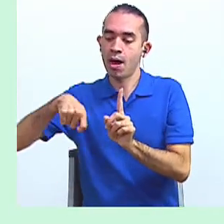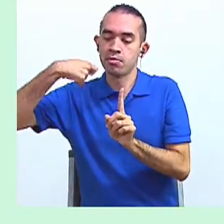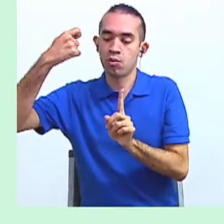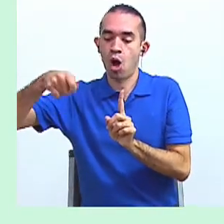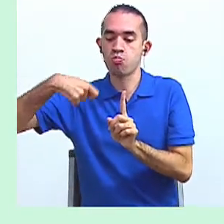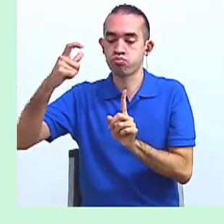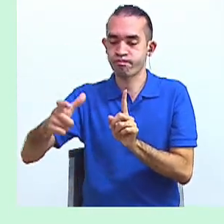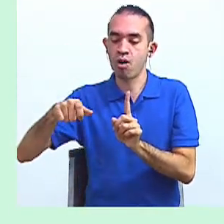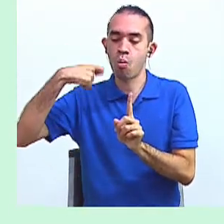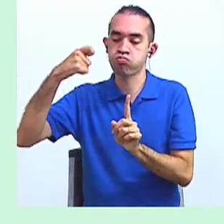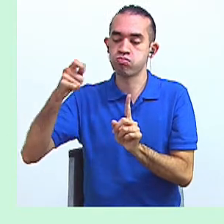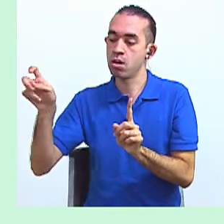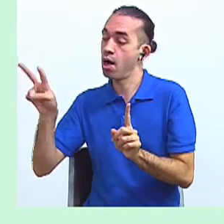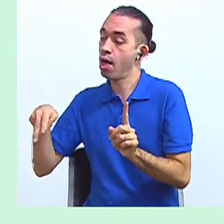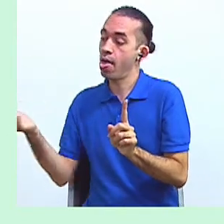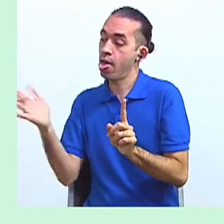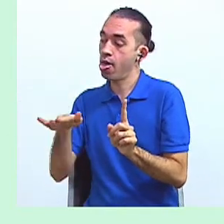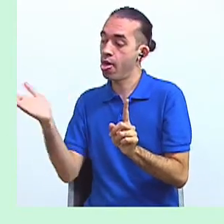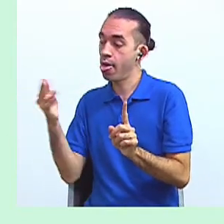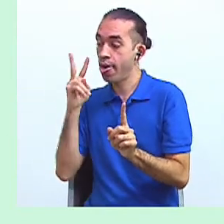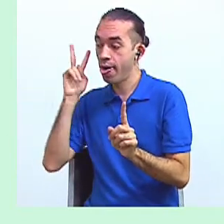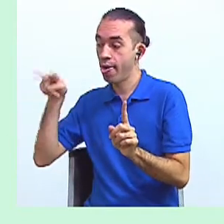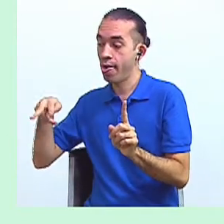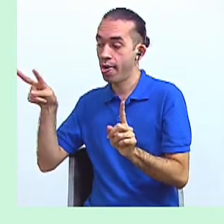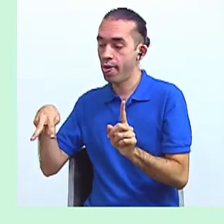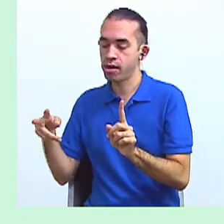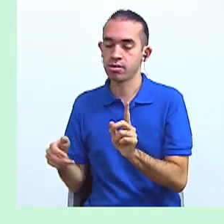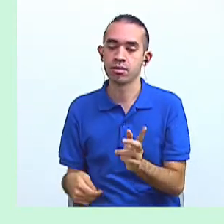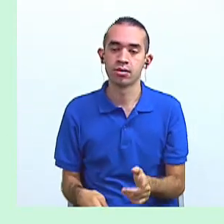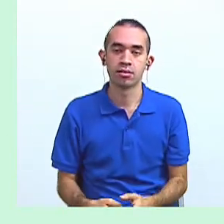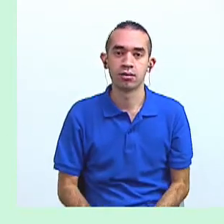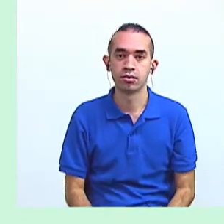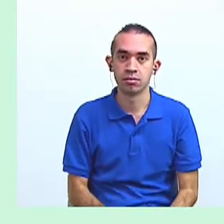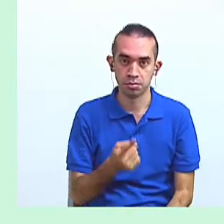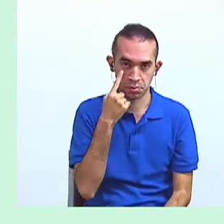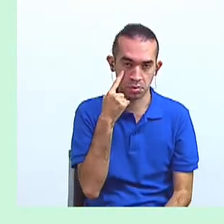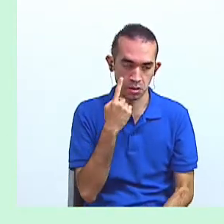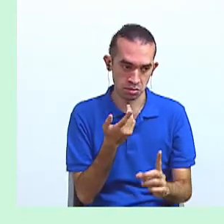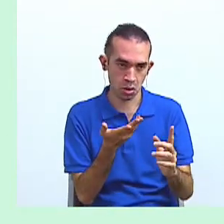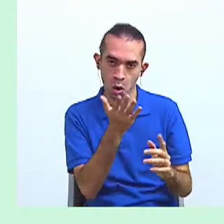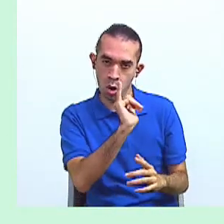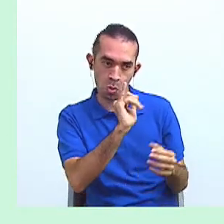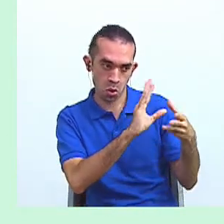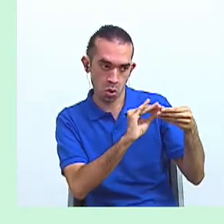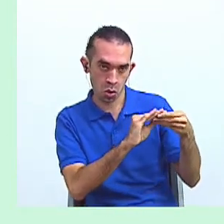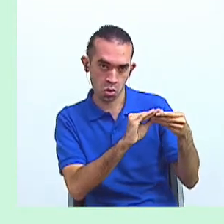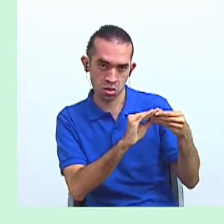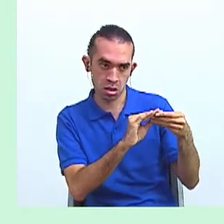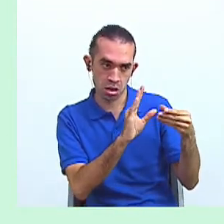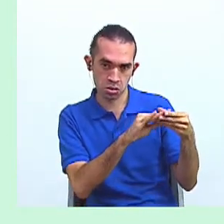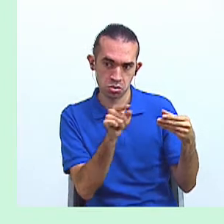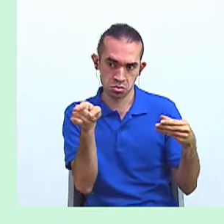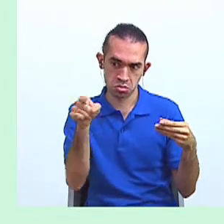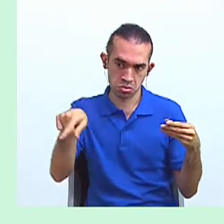Como vemos, hay una voz que nos está contando las acciones del personaje.